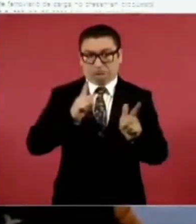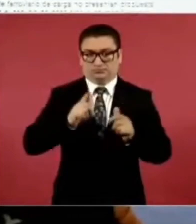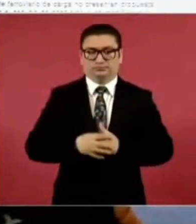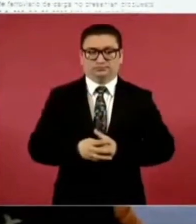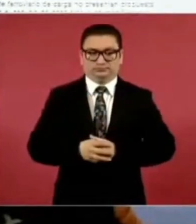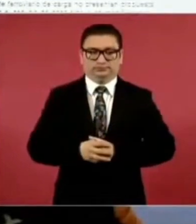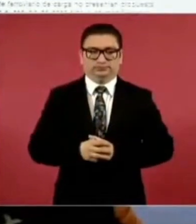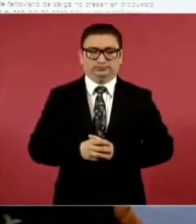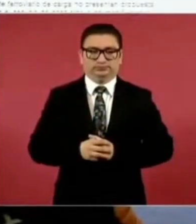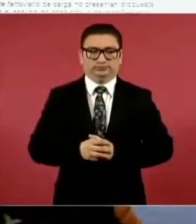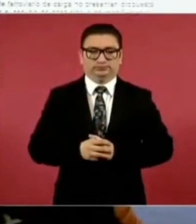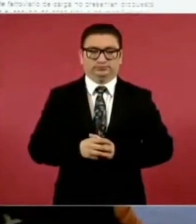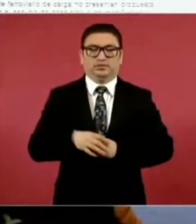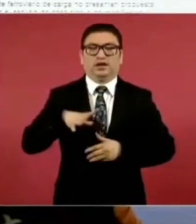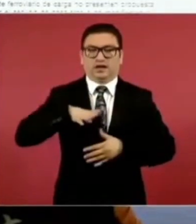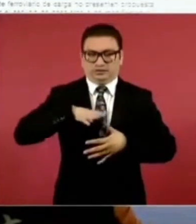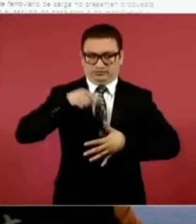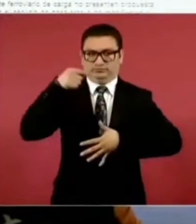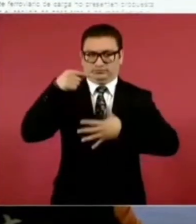está en la concesión